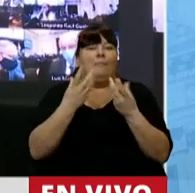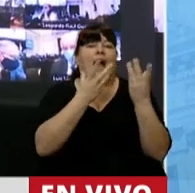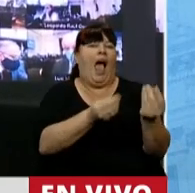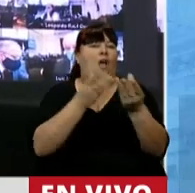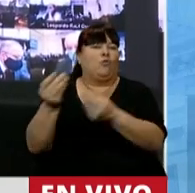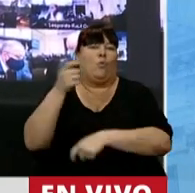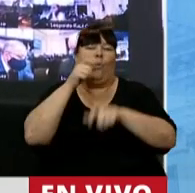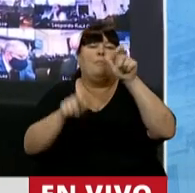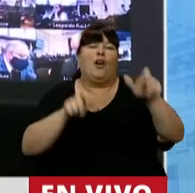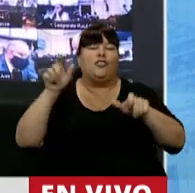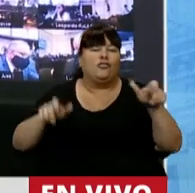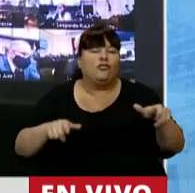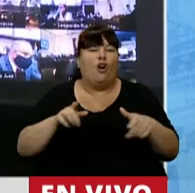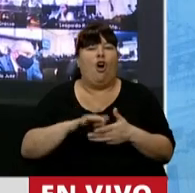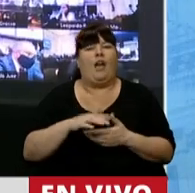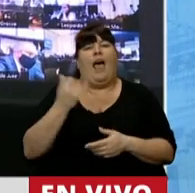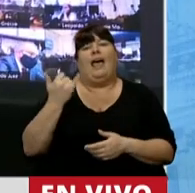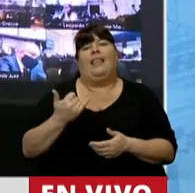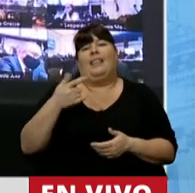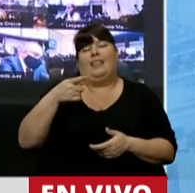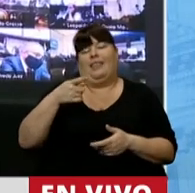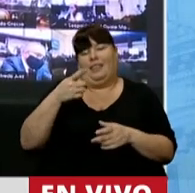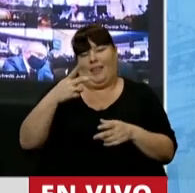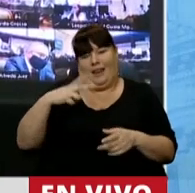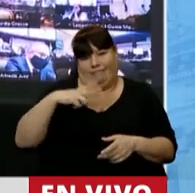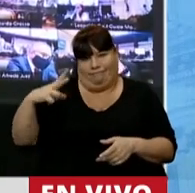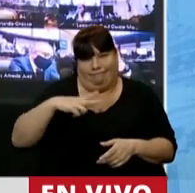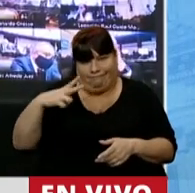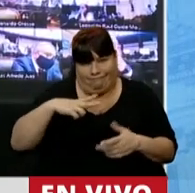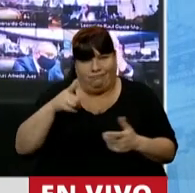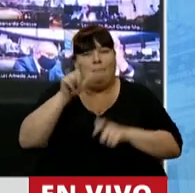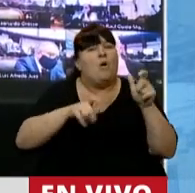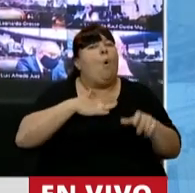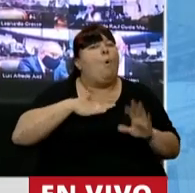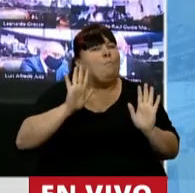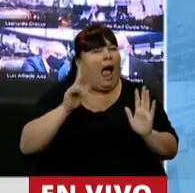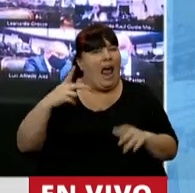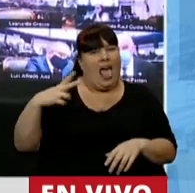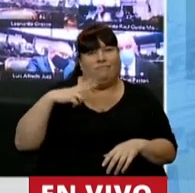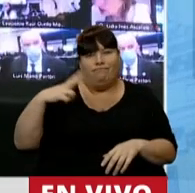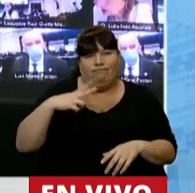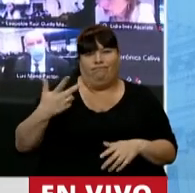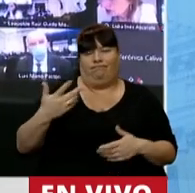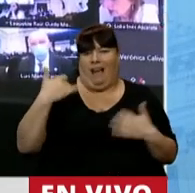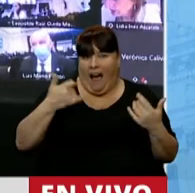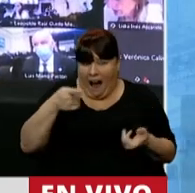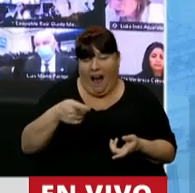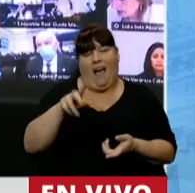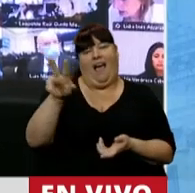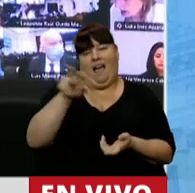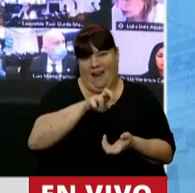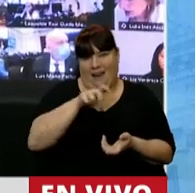personas que son titulares de grandes fortunas, personas humanas que son titulares de grandes fortunas,